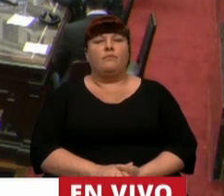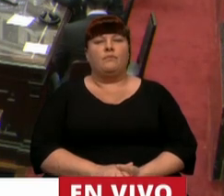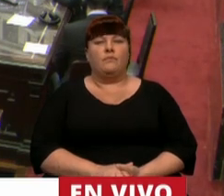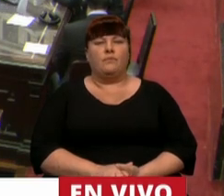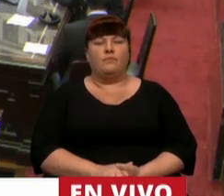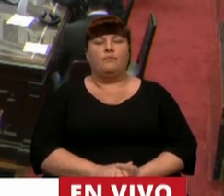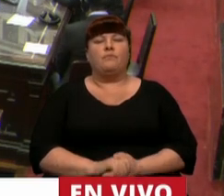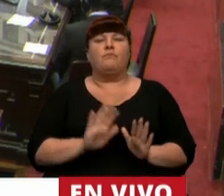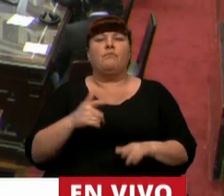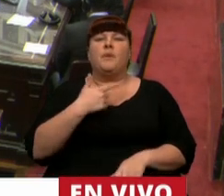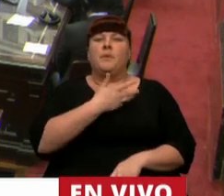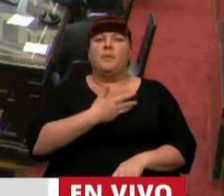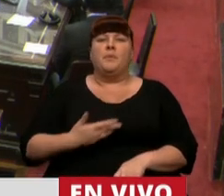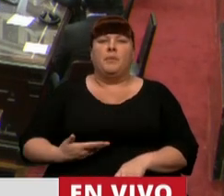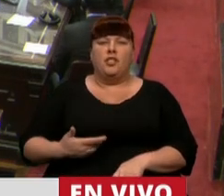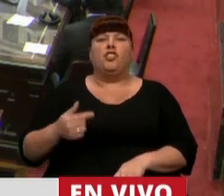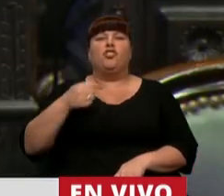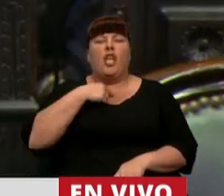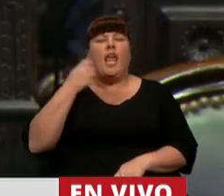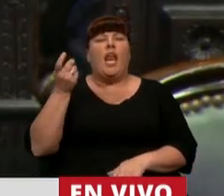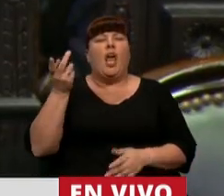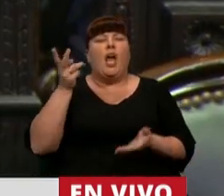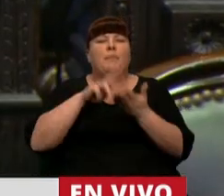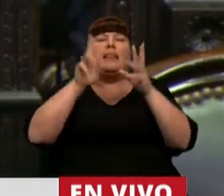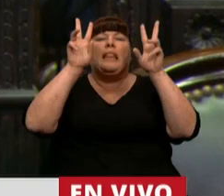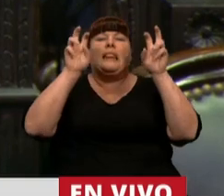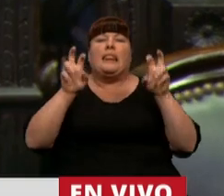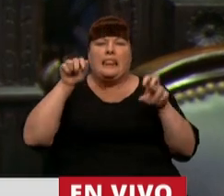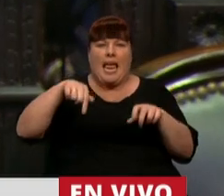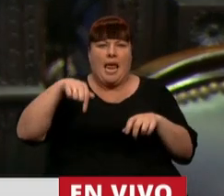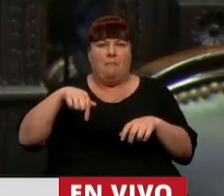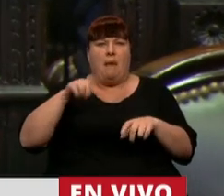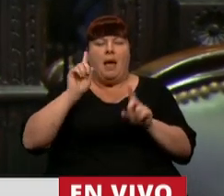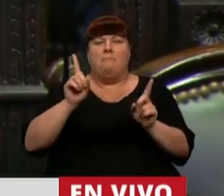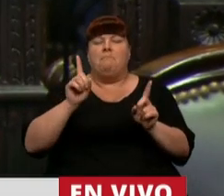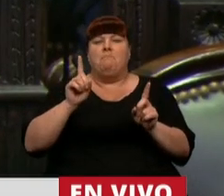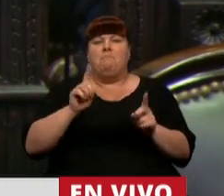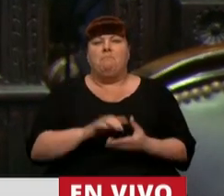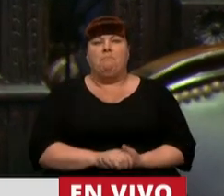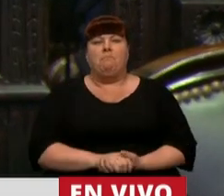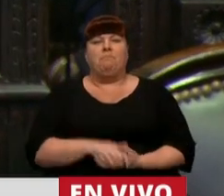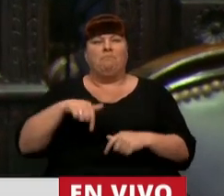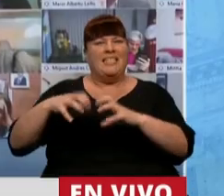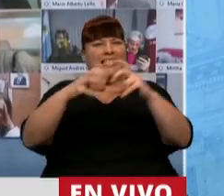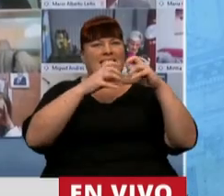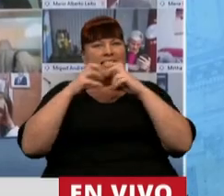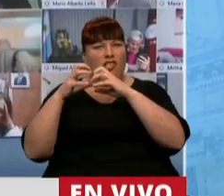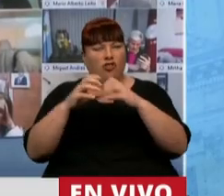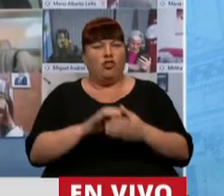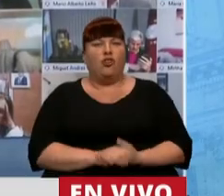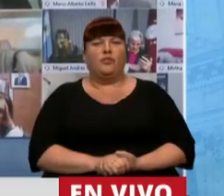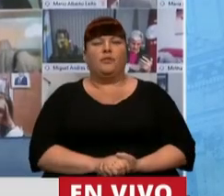Quiero, Presidente, subrayar algunas de las cosas que están pasando en esta sesión